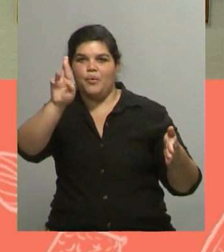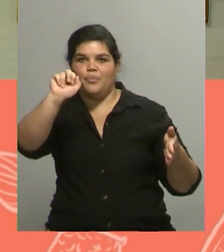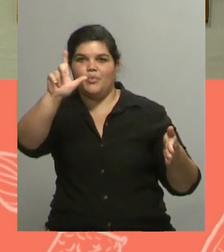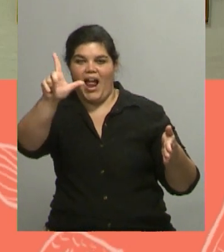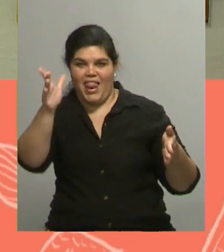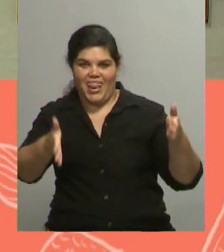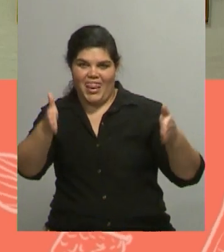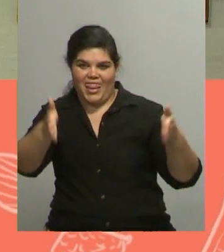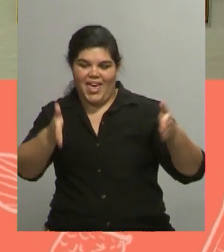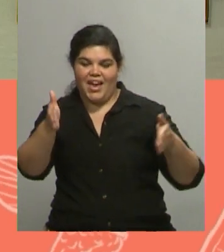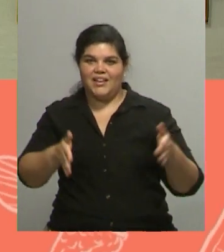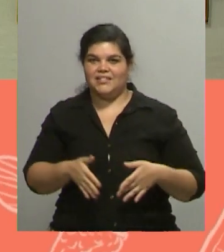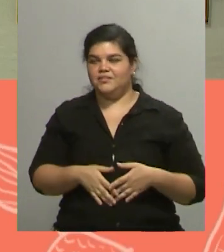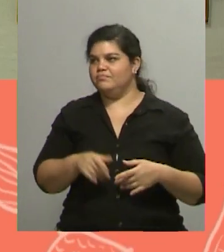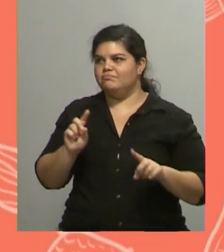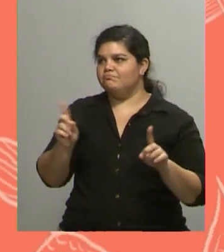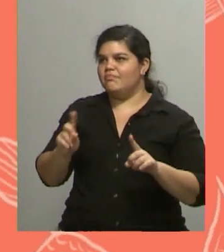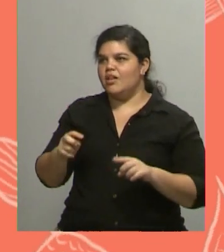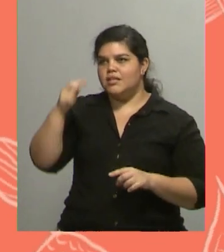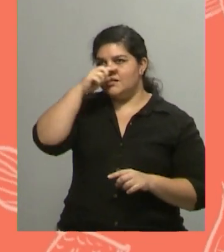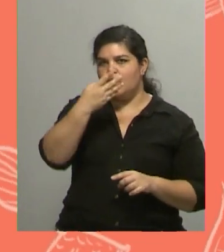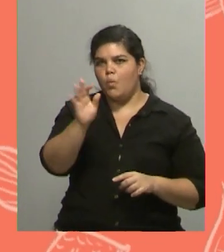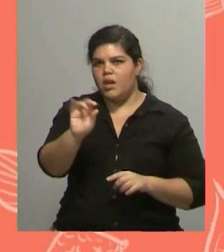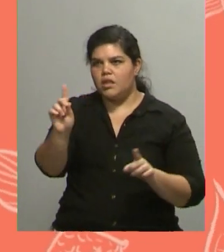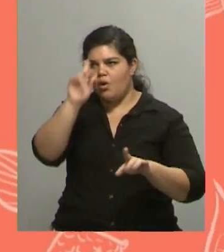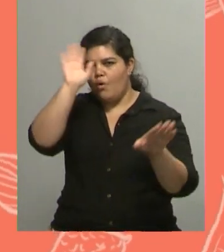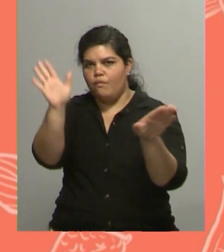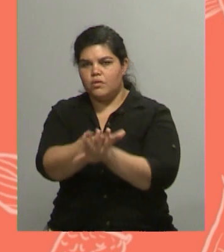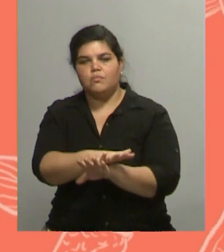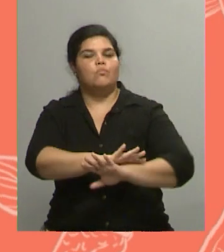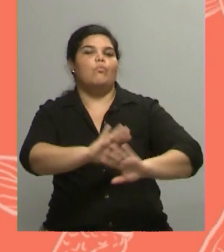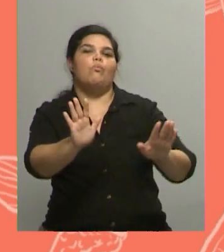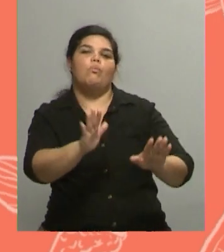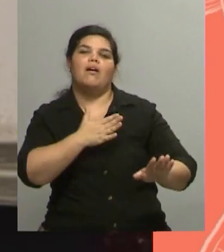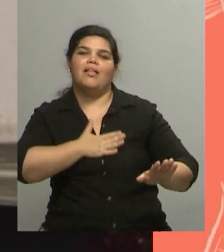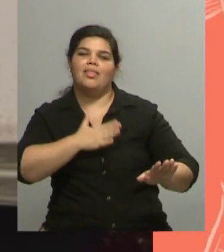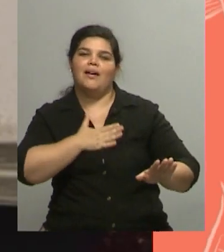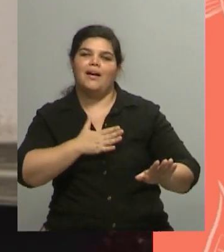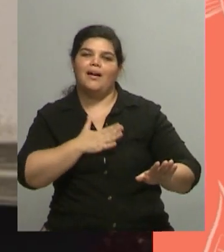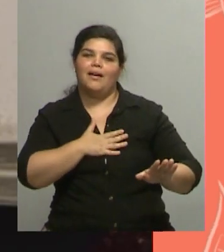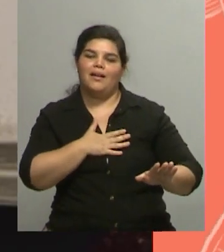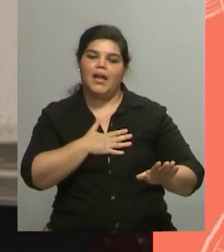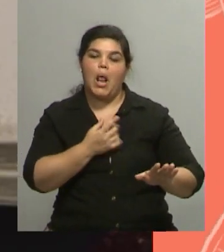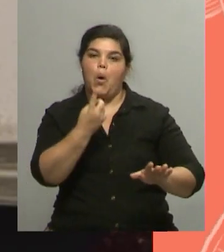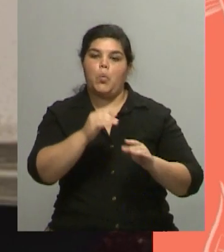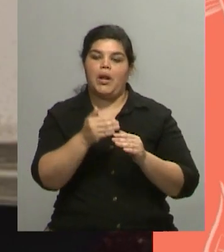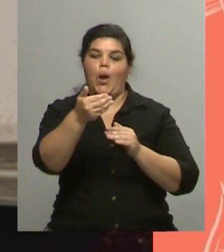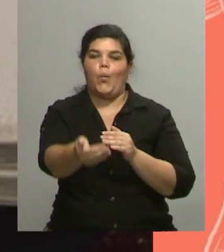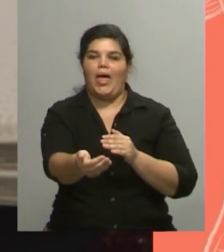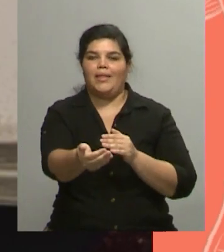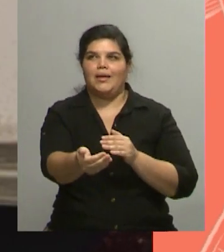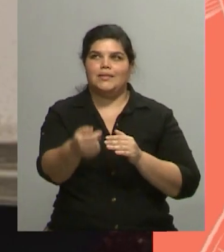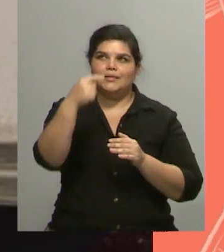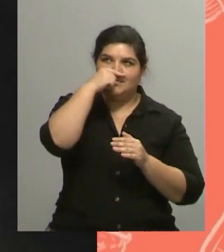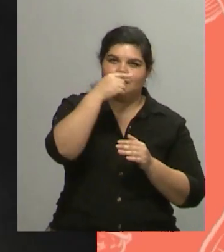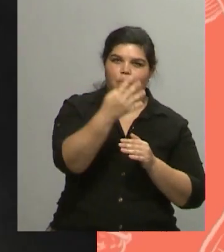640, 740 ahora. no es 640, 740, porque no van a tener que caminar mucho porque hacen una cuadra. Una cuadra. Si no es 640,